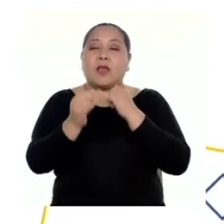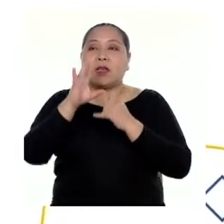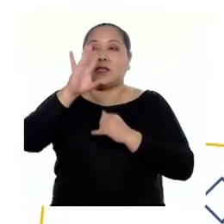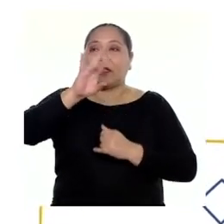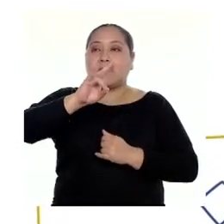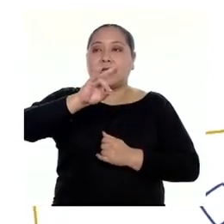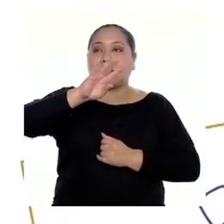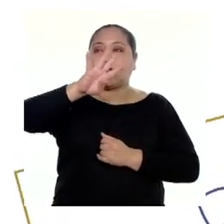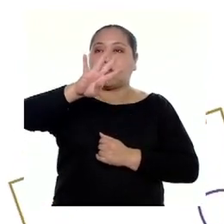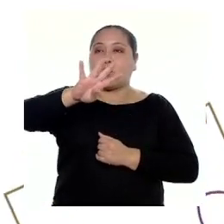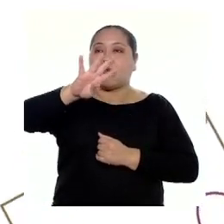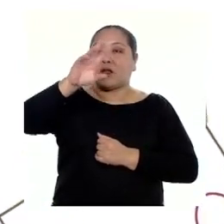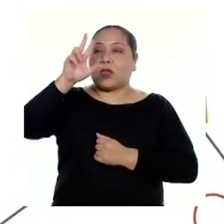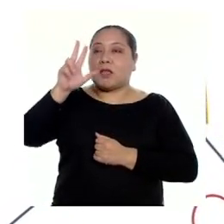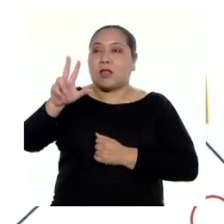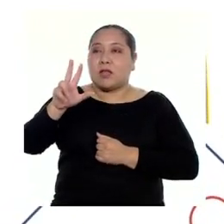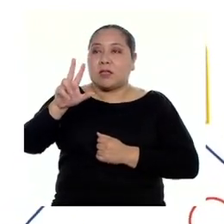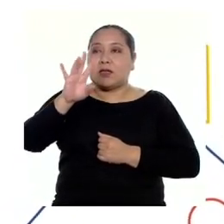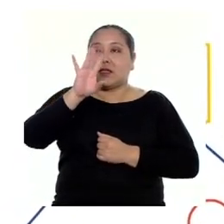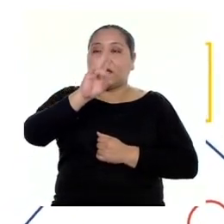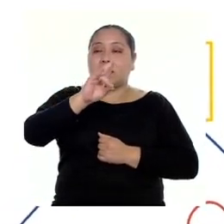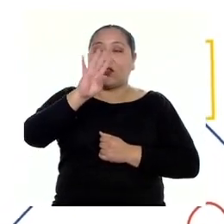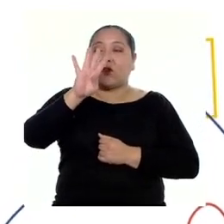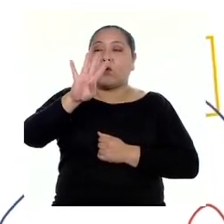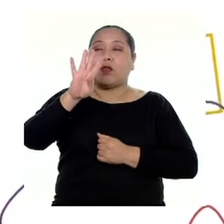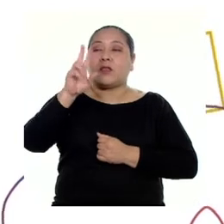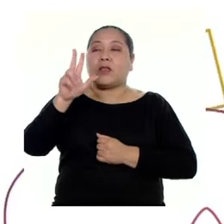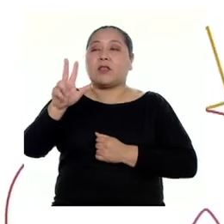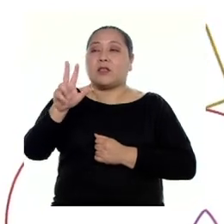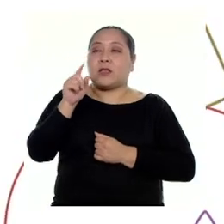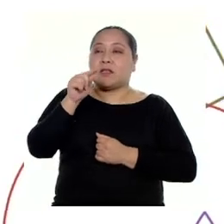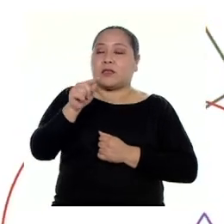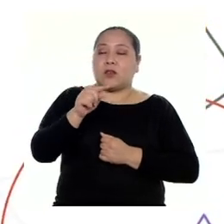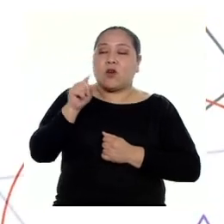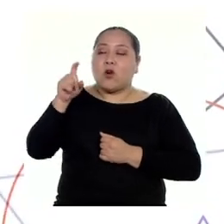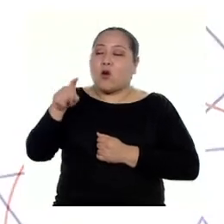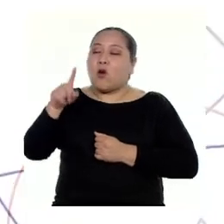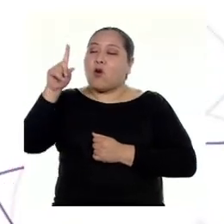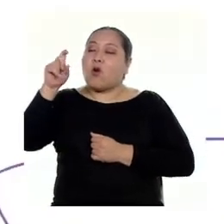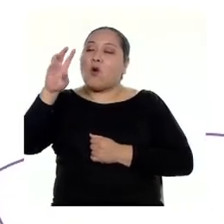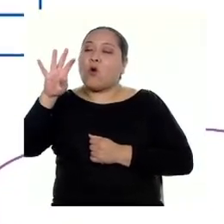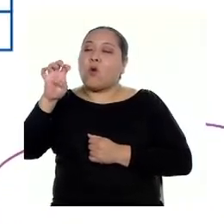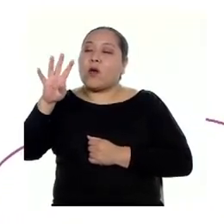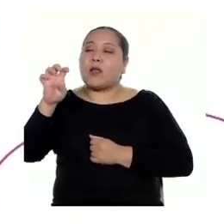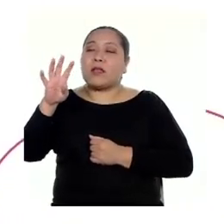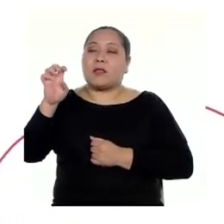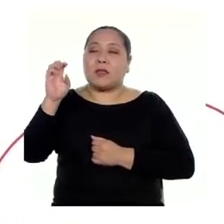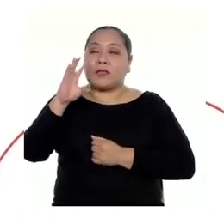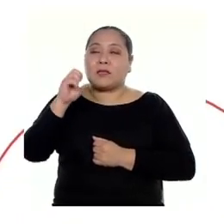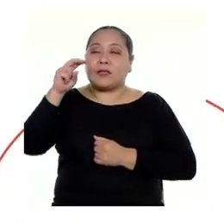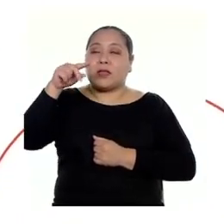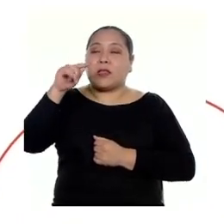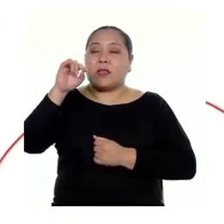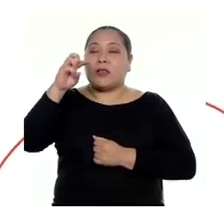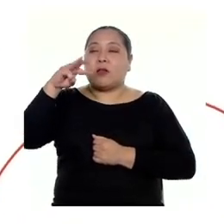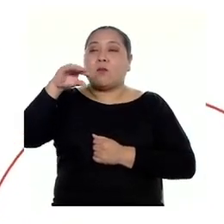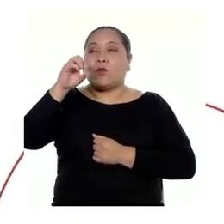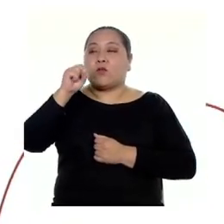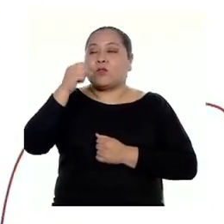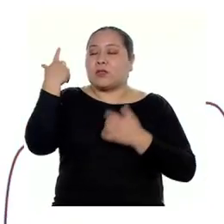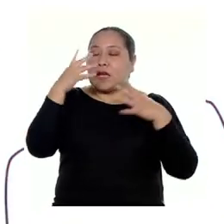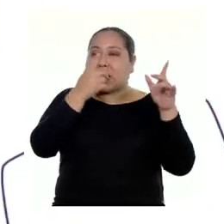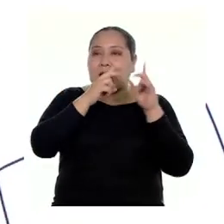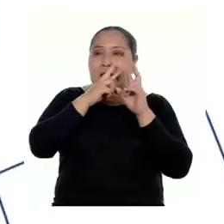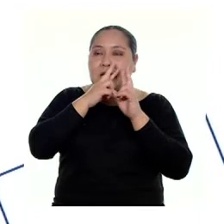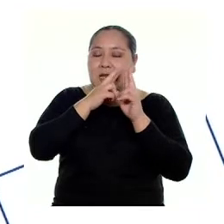743 soles con 40 céntimos. Ahora estamos listos para responder